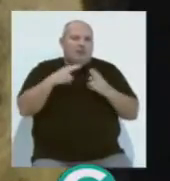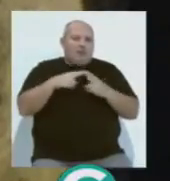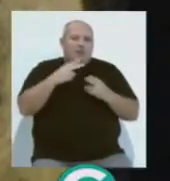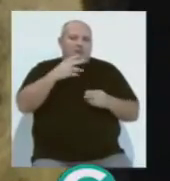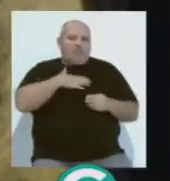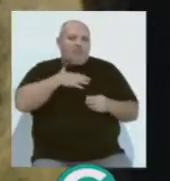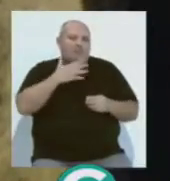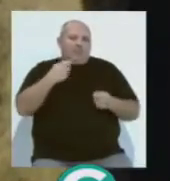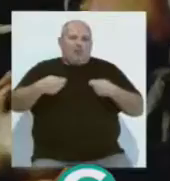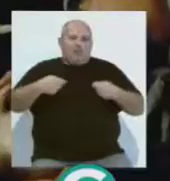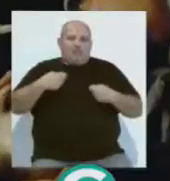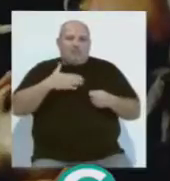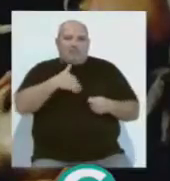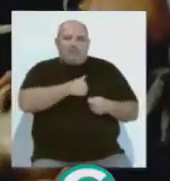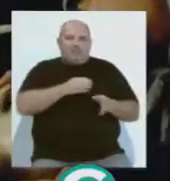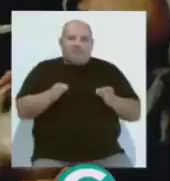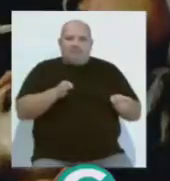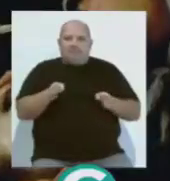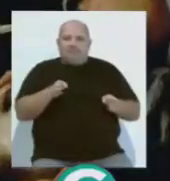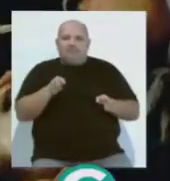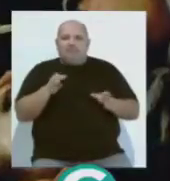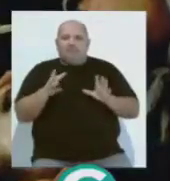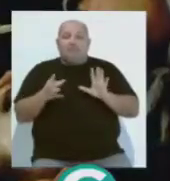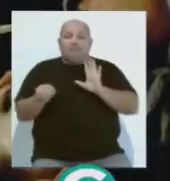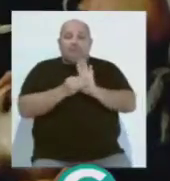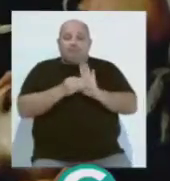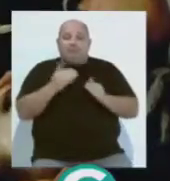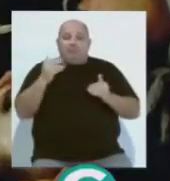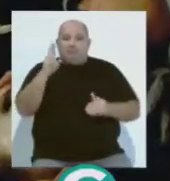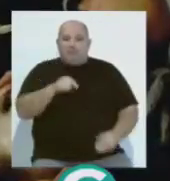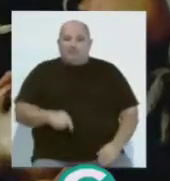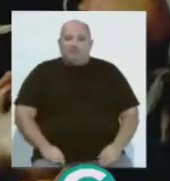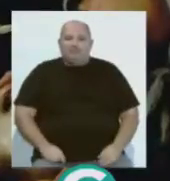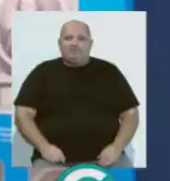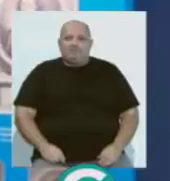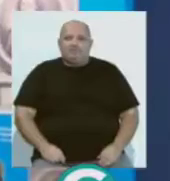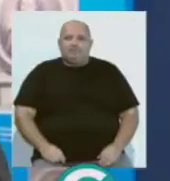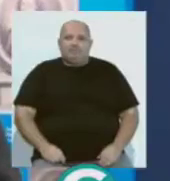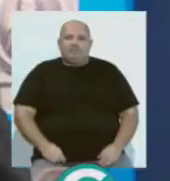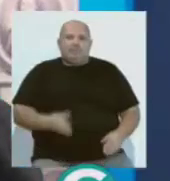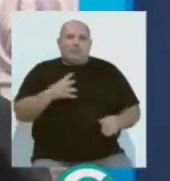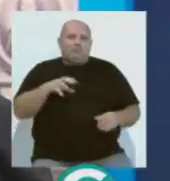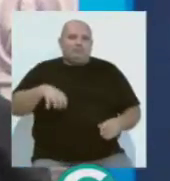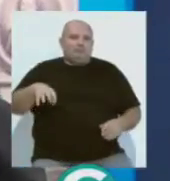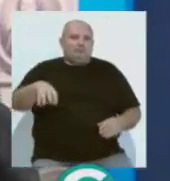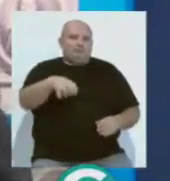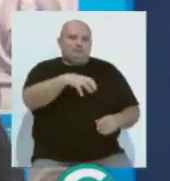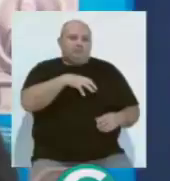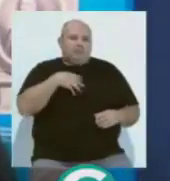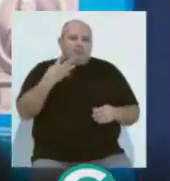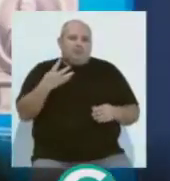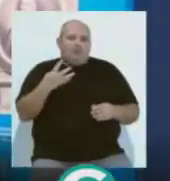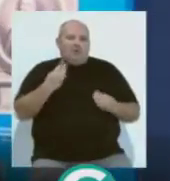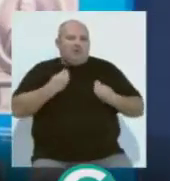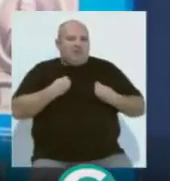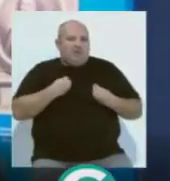su trabajo como comerciante afectaron también al reflejo de la realidad en su pintura. A través de cuatro secciones de lo